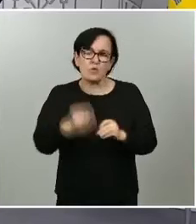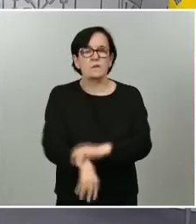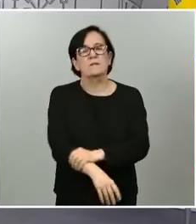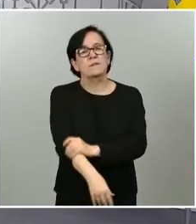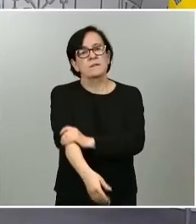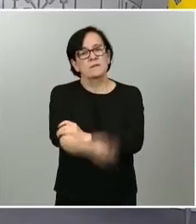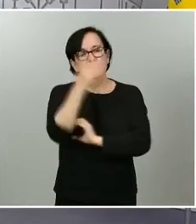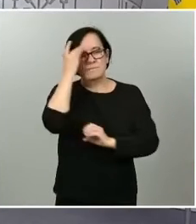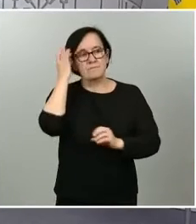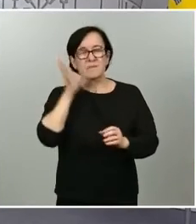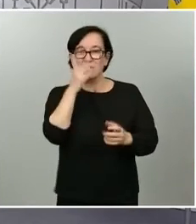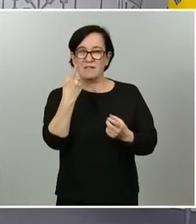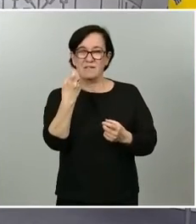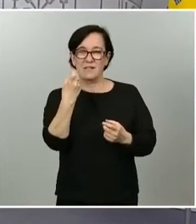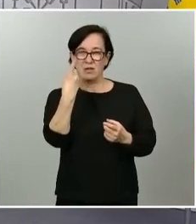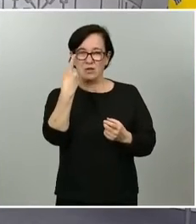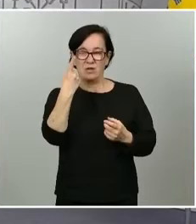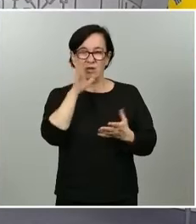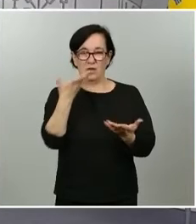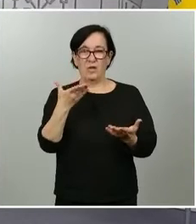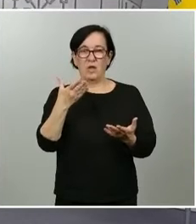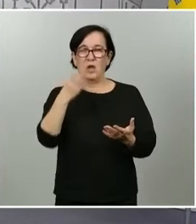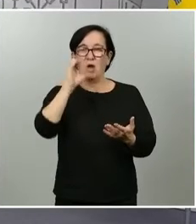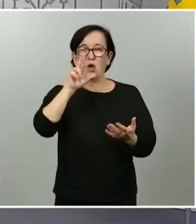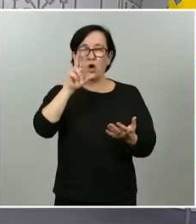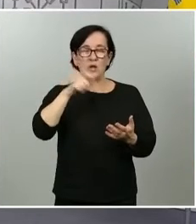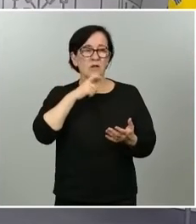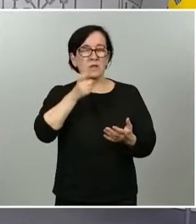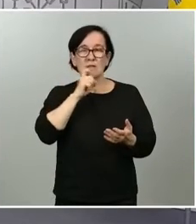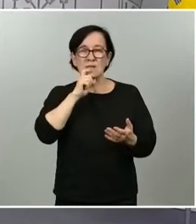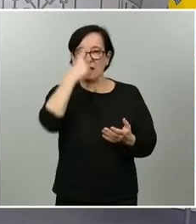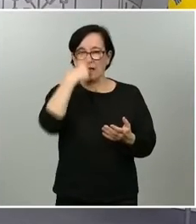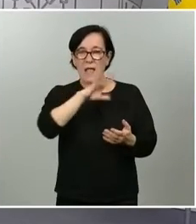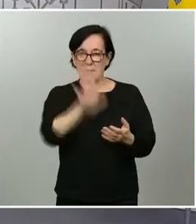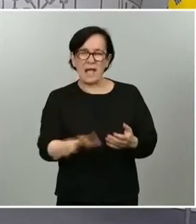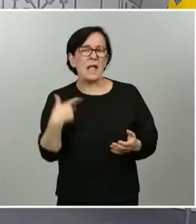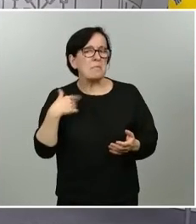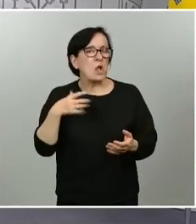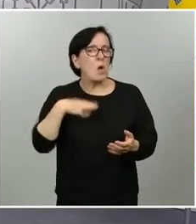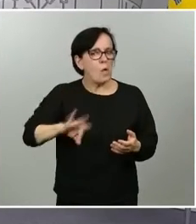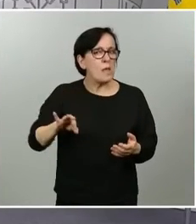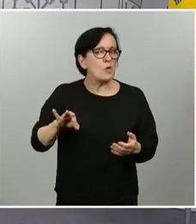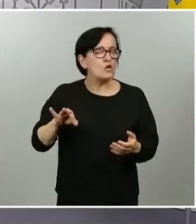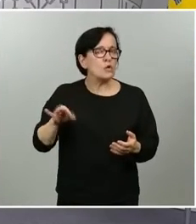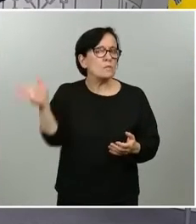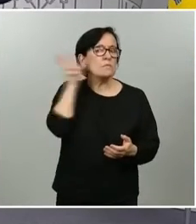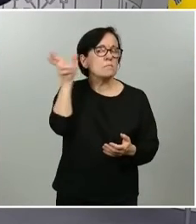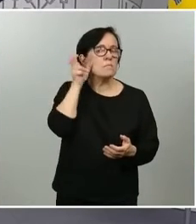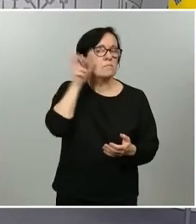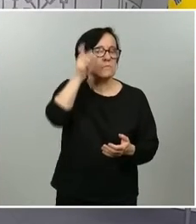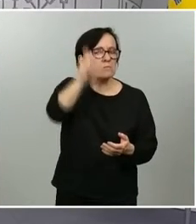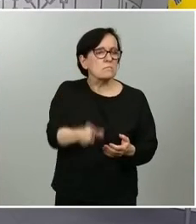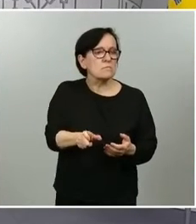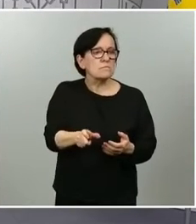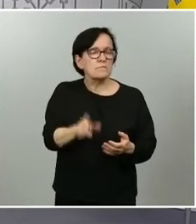dejábamos pendiente una comunicación con el correo hay alguna dificultad en la imagen pero sí creo que podemos escuchar a su interlocutor a través del